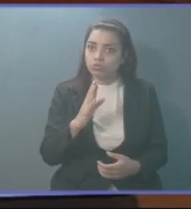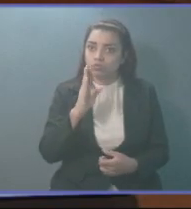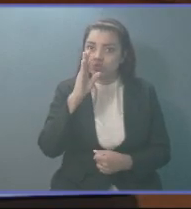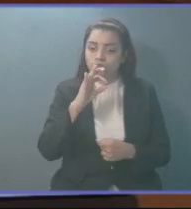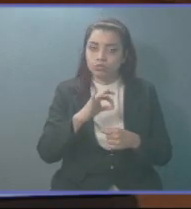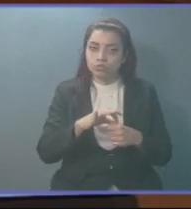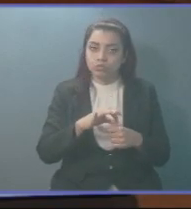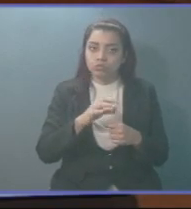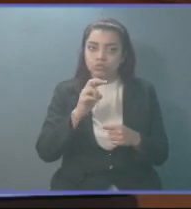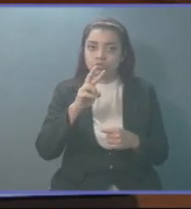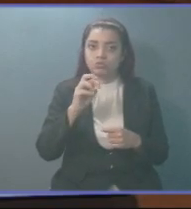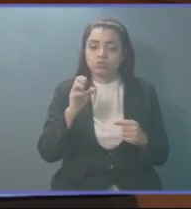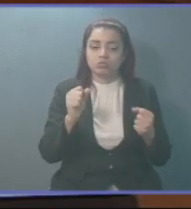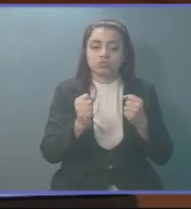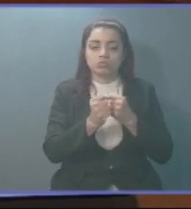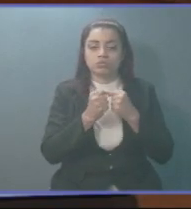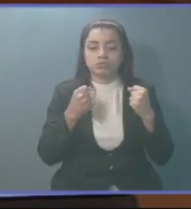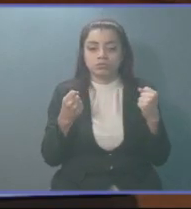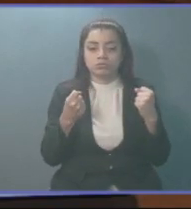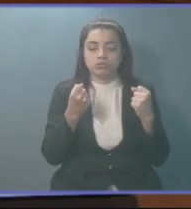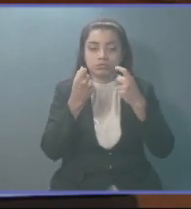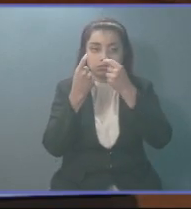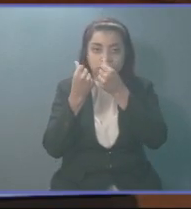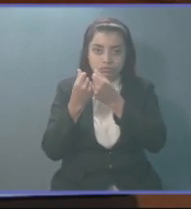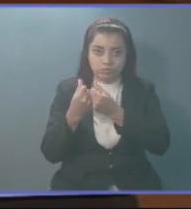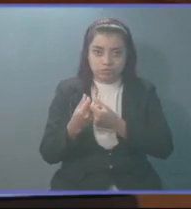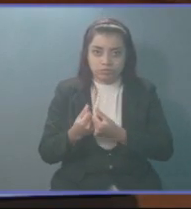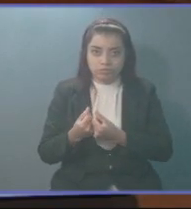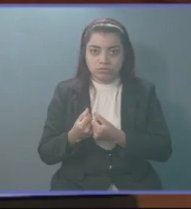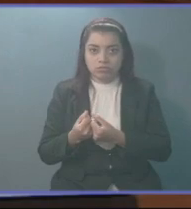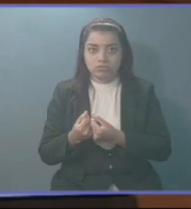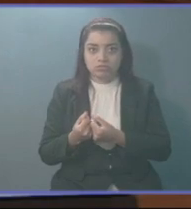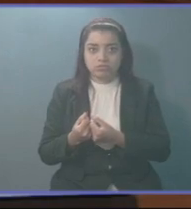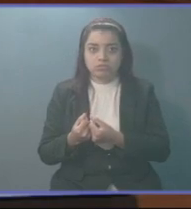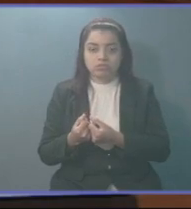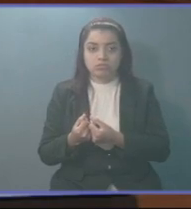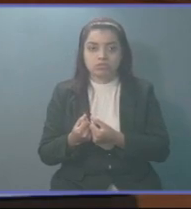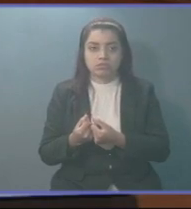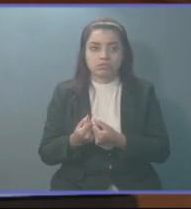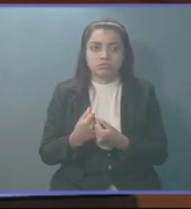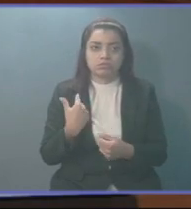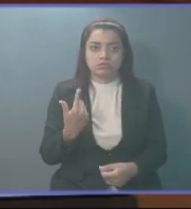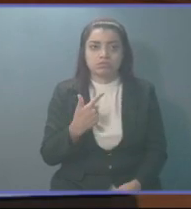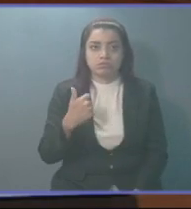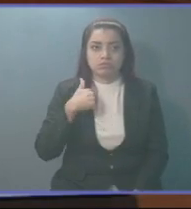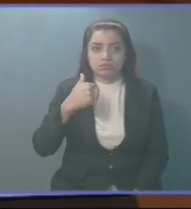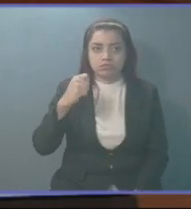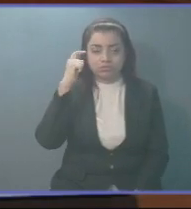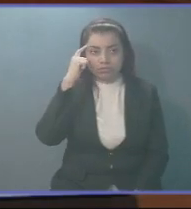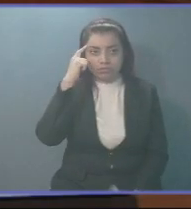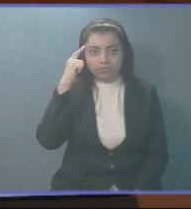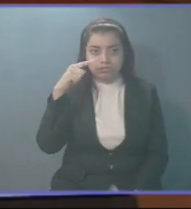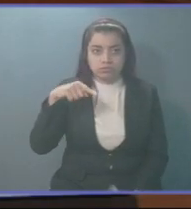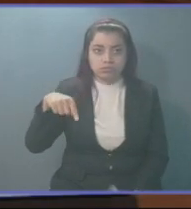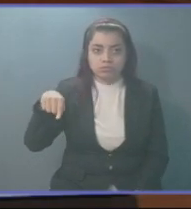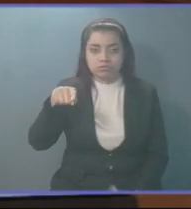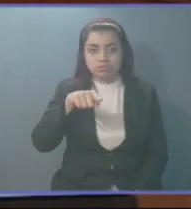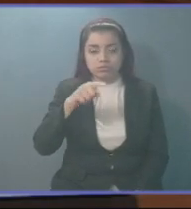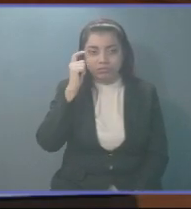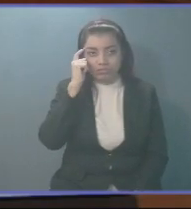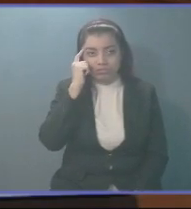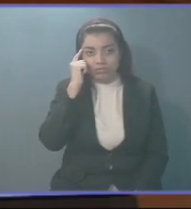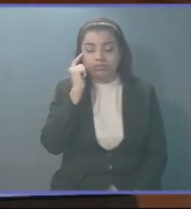incorporar estos 20 millones al presupuesto ha sido pensando en ustedes, pensando